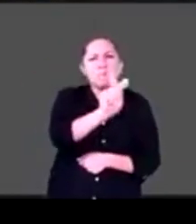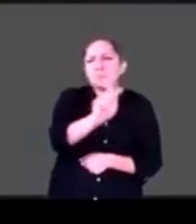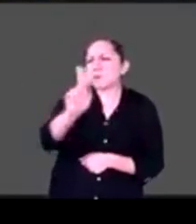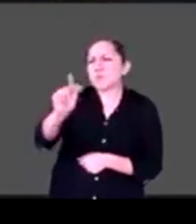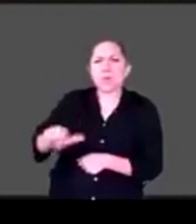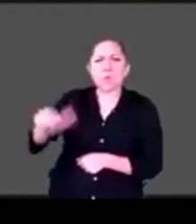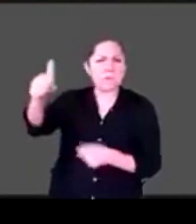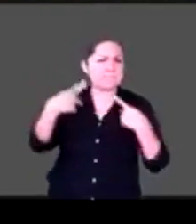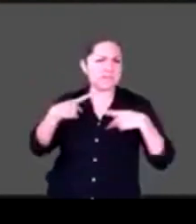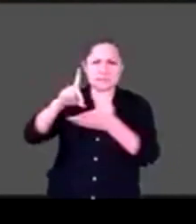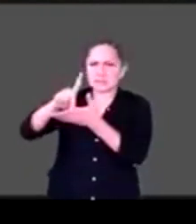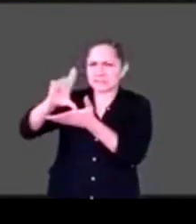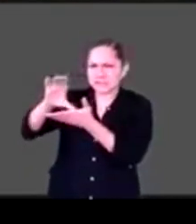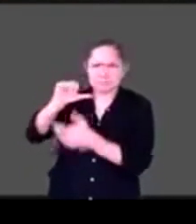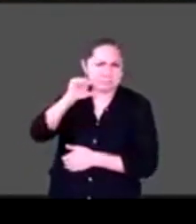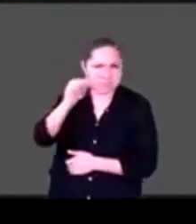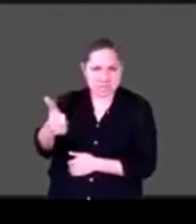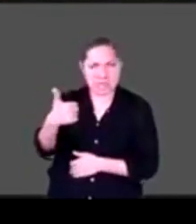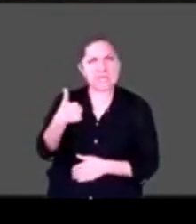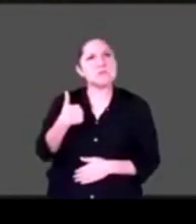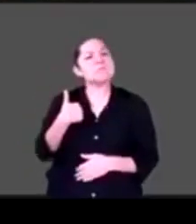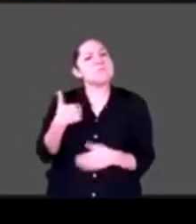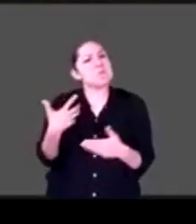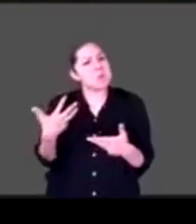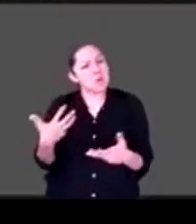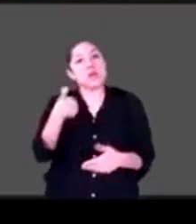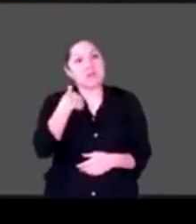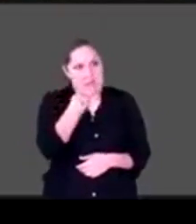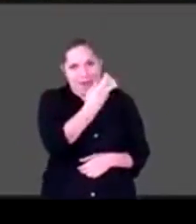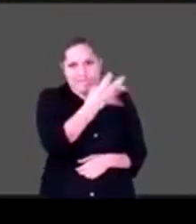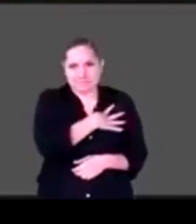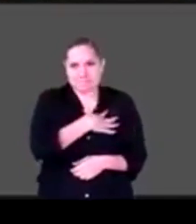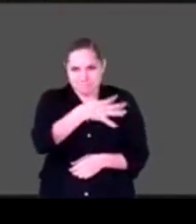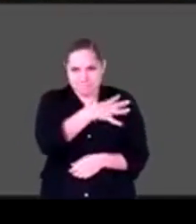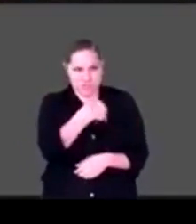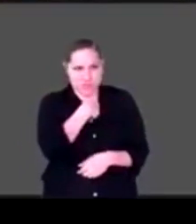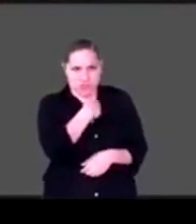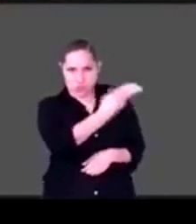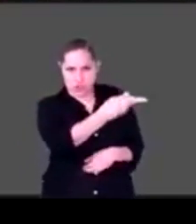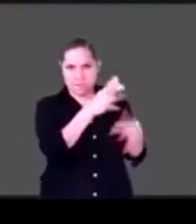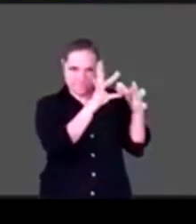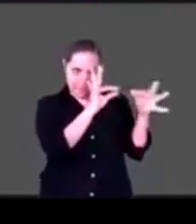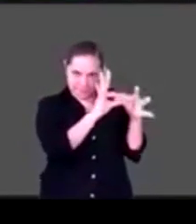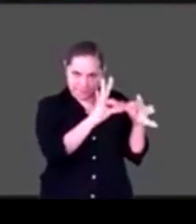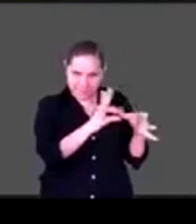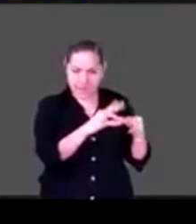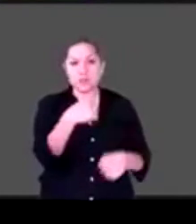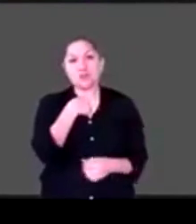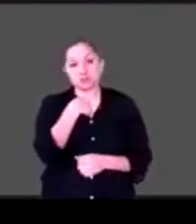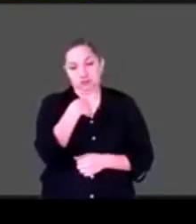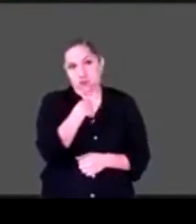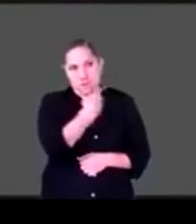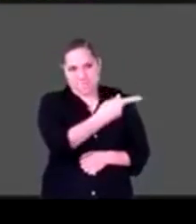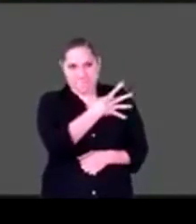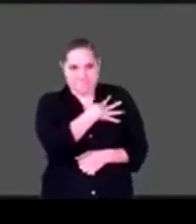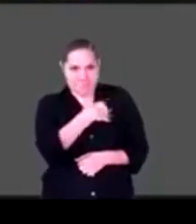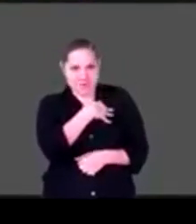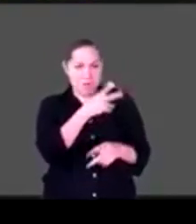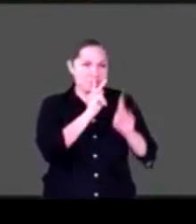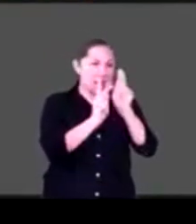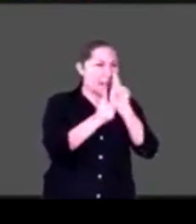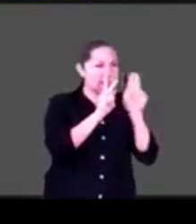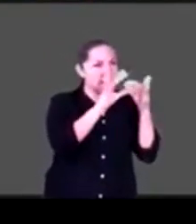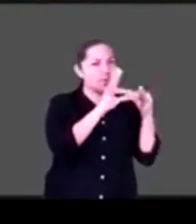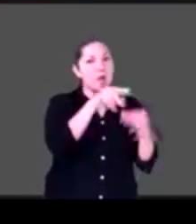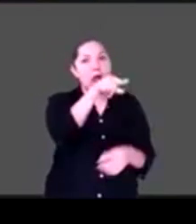Cuando se lo comenté a Pablo, me dije, oye, esto me dijo el doctor. Yo vi su cara de tranquilidad y de